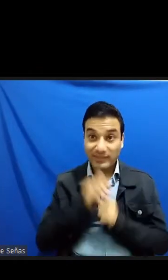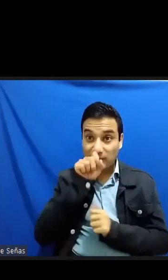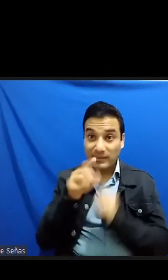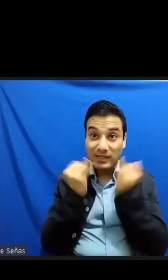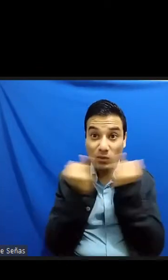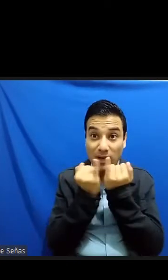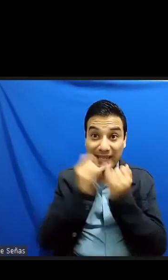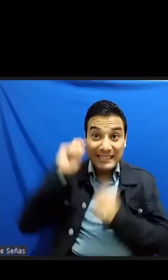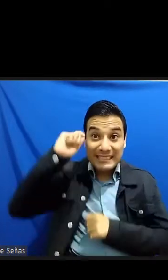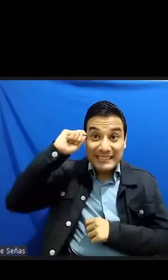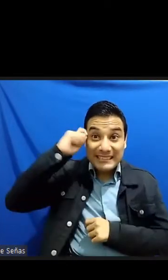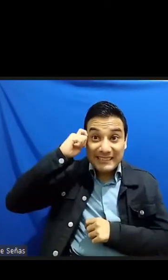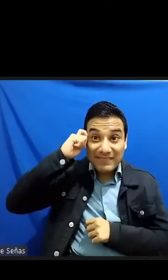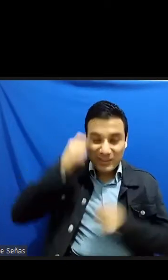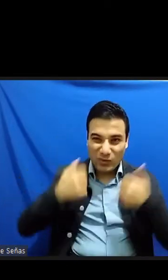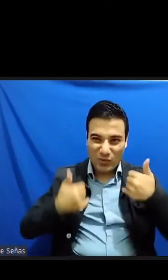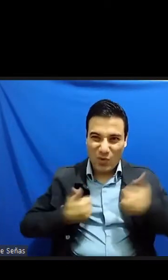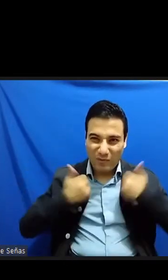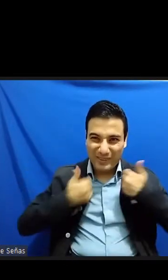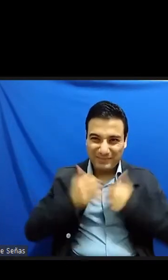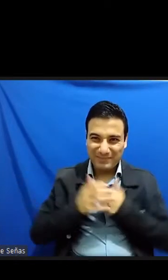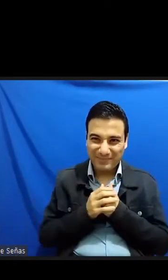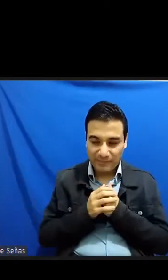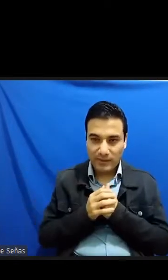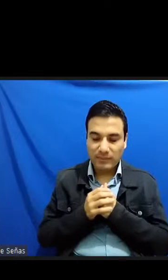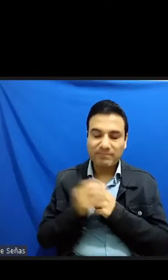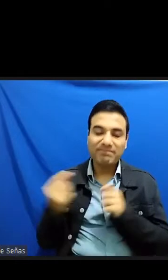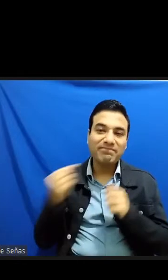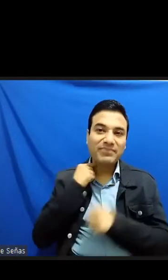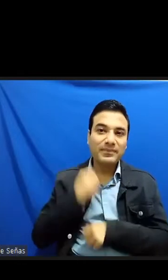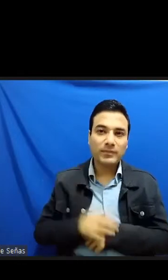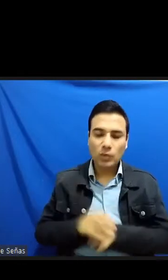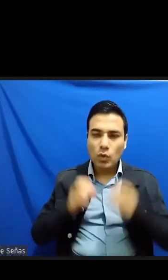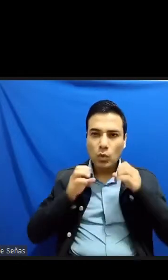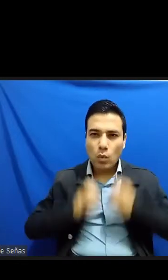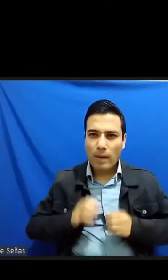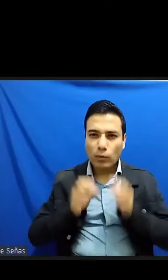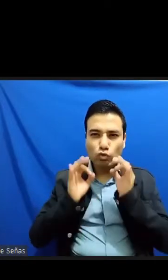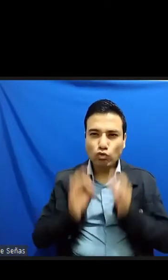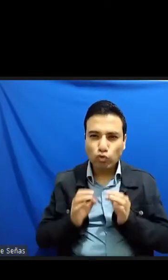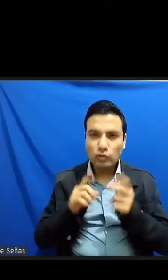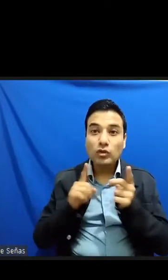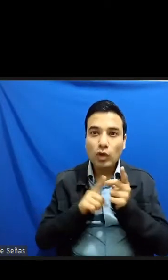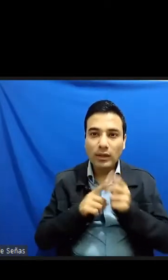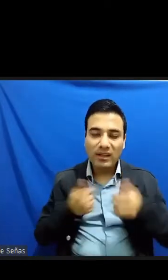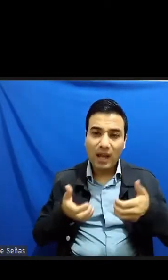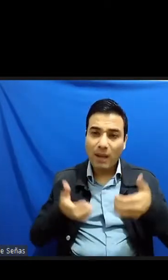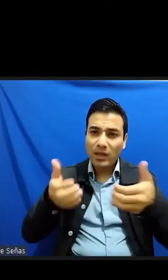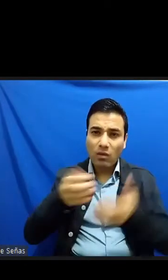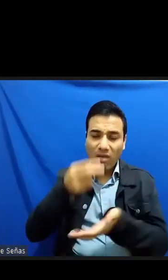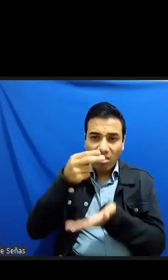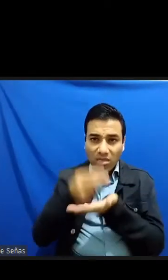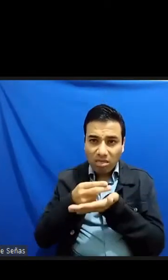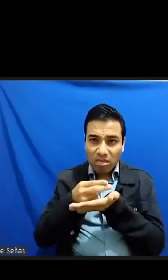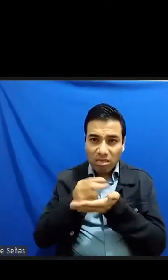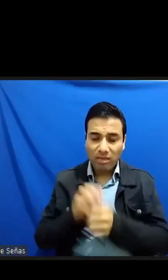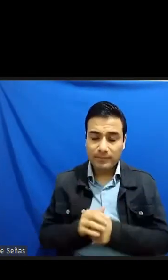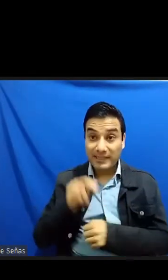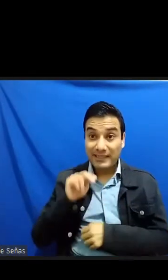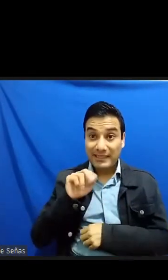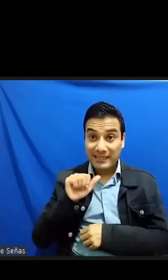juventud de Nagaoka cuyo cuerpo apareció a la vera de un camino poco antes de que Nagaoka